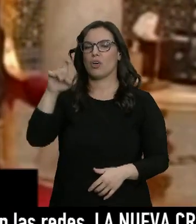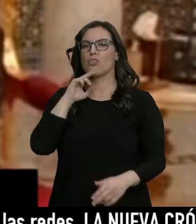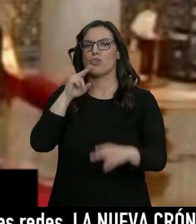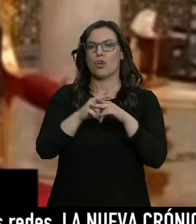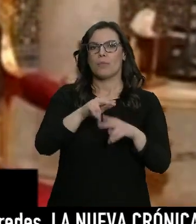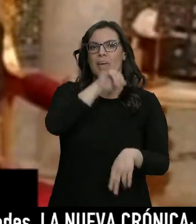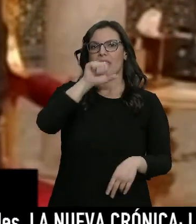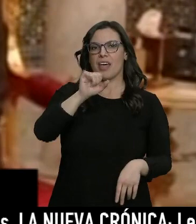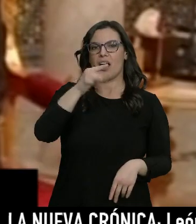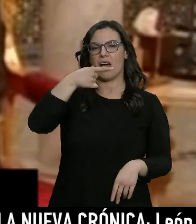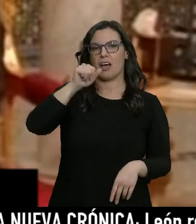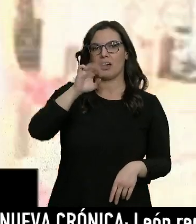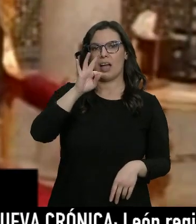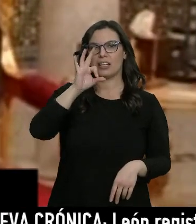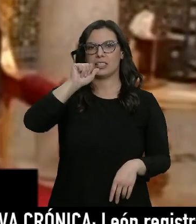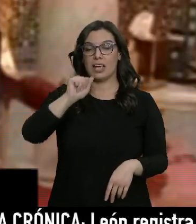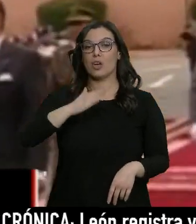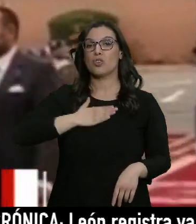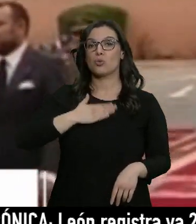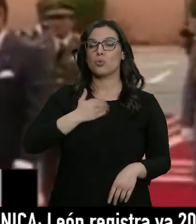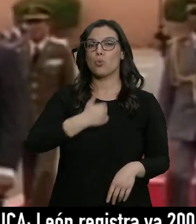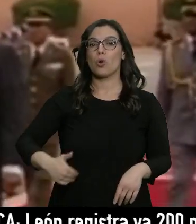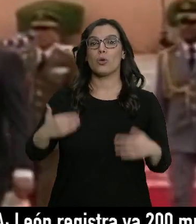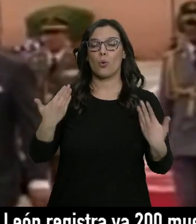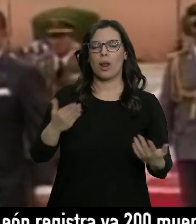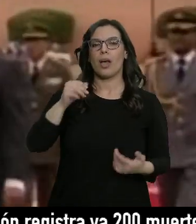Zagatsa, propiedad de Álvaro de Orleans.